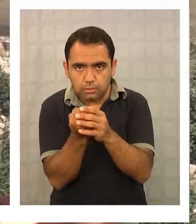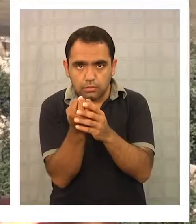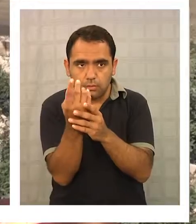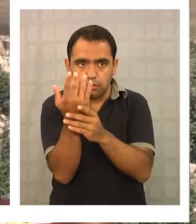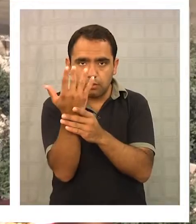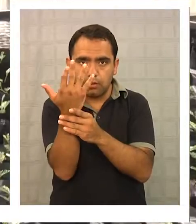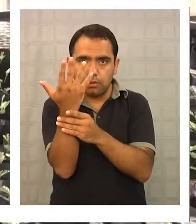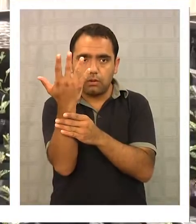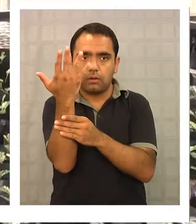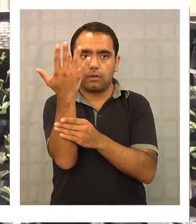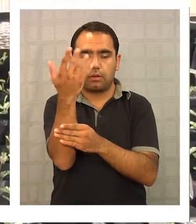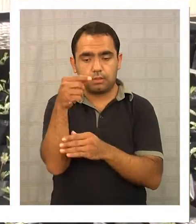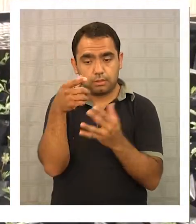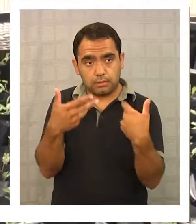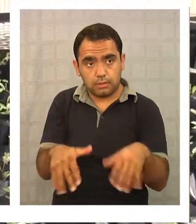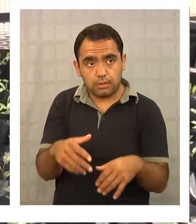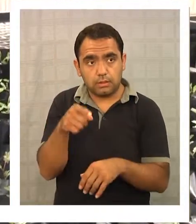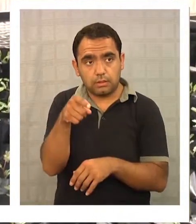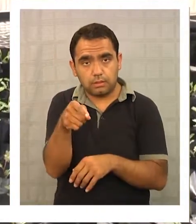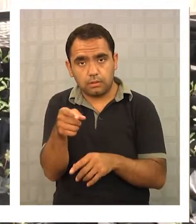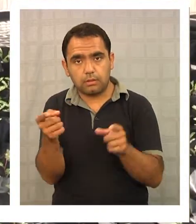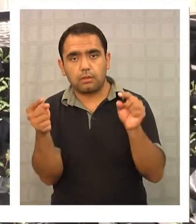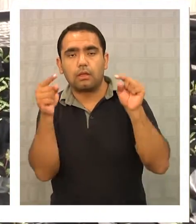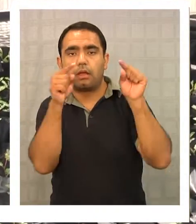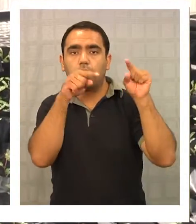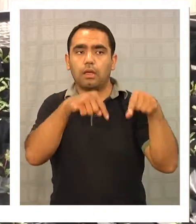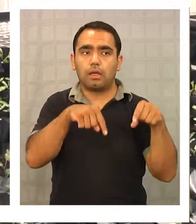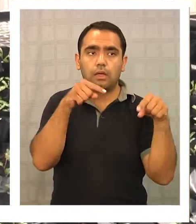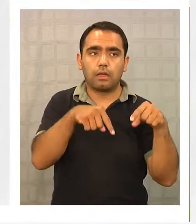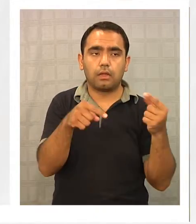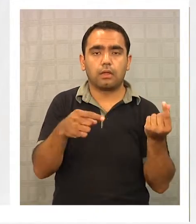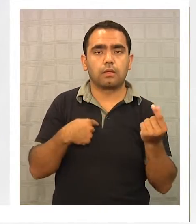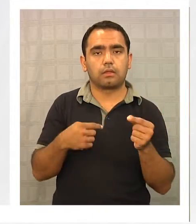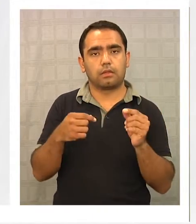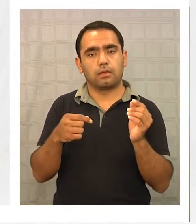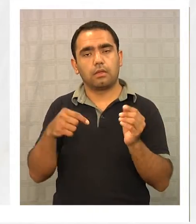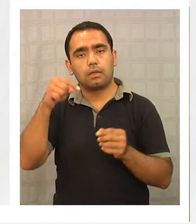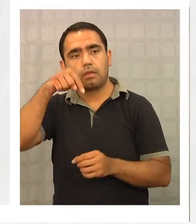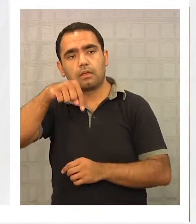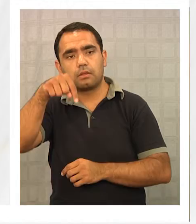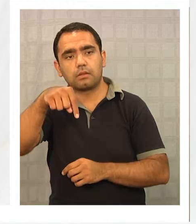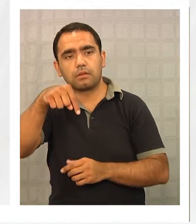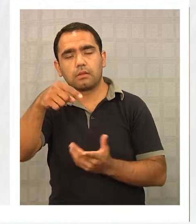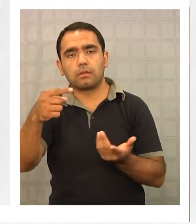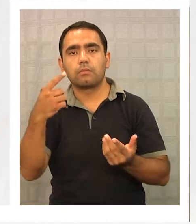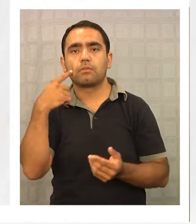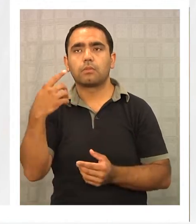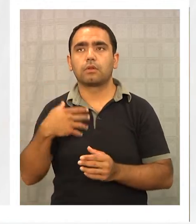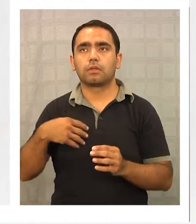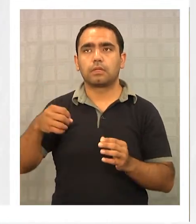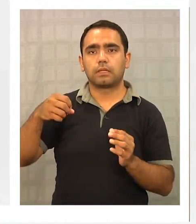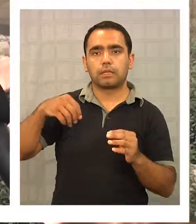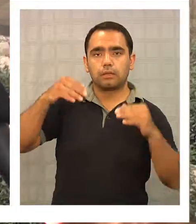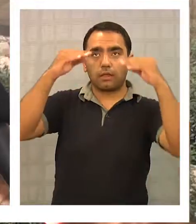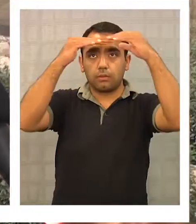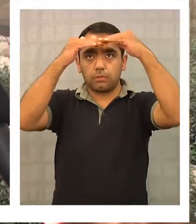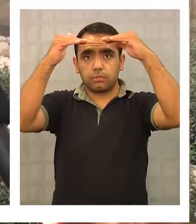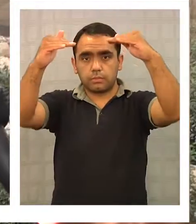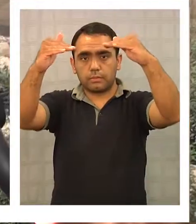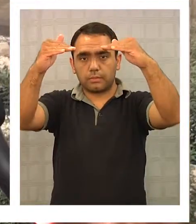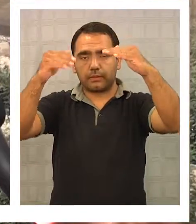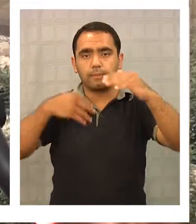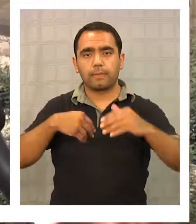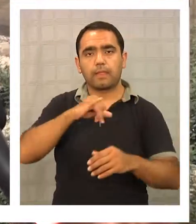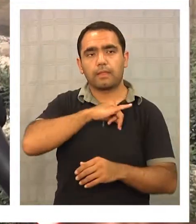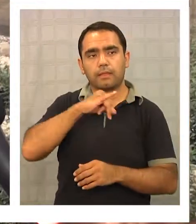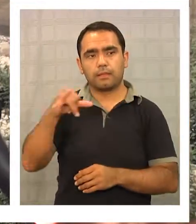posteriormente, cuando esté la planta un poco ya con su estado, se reviene a la parte de esta, que es la parte de sombreadero, que acá cumple una función de